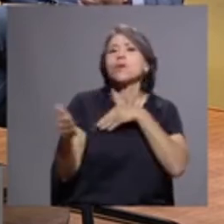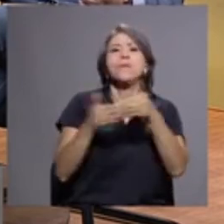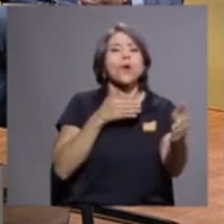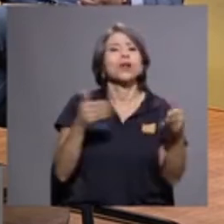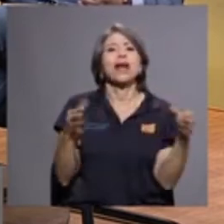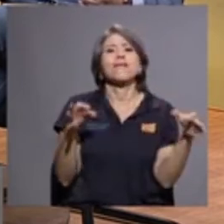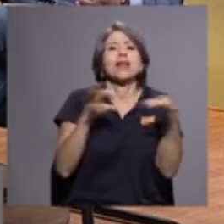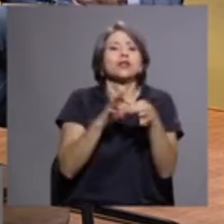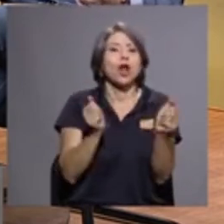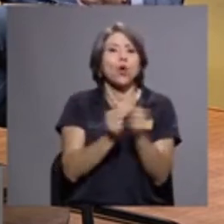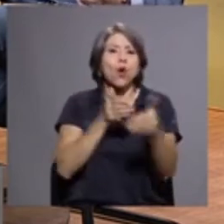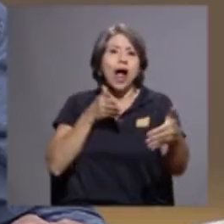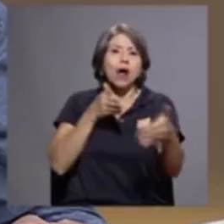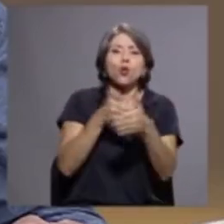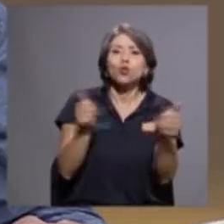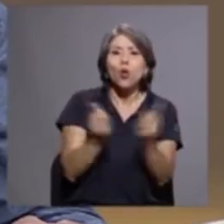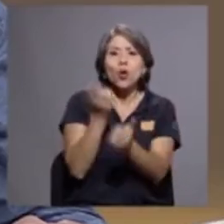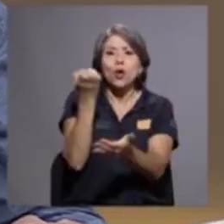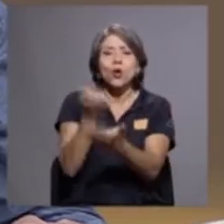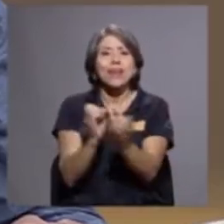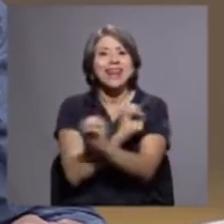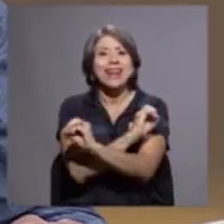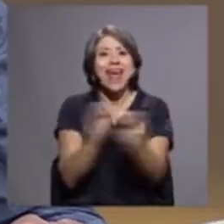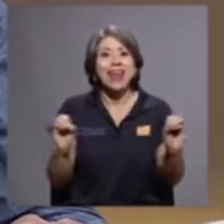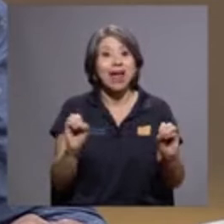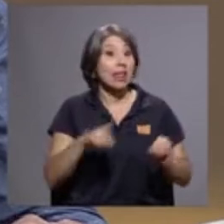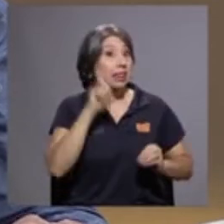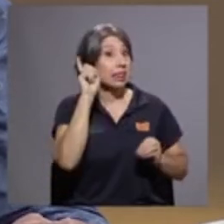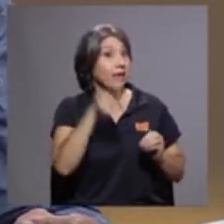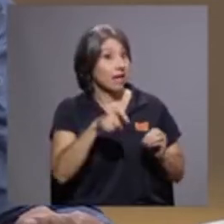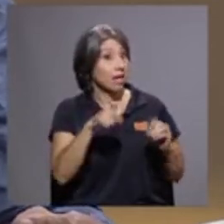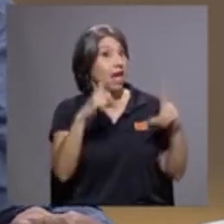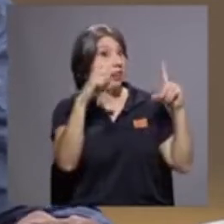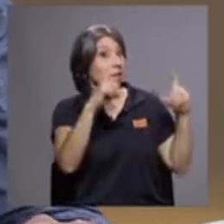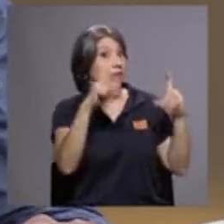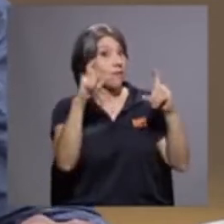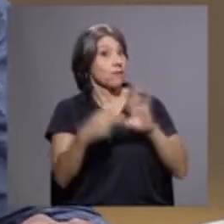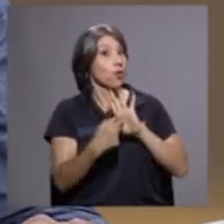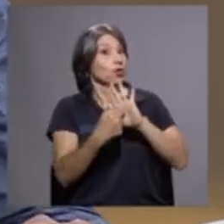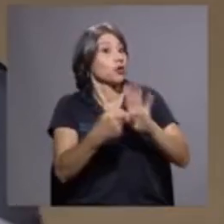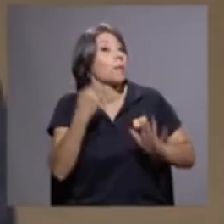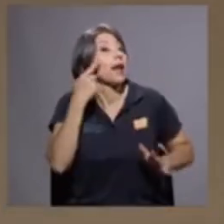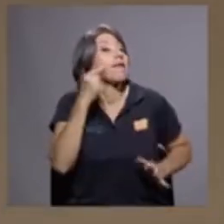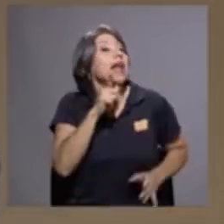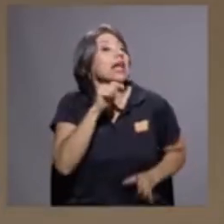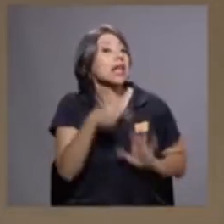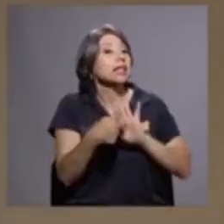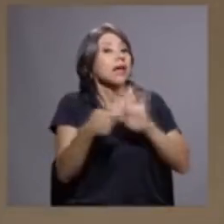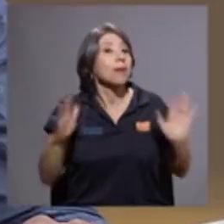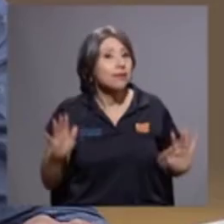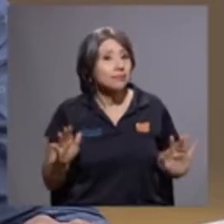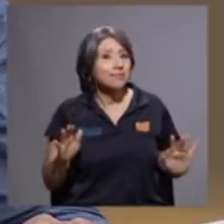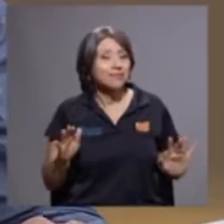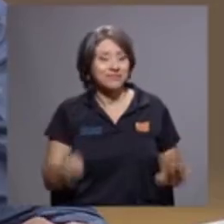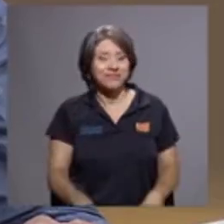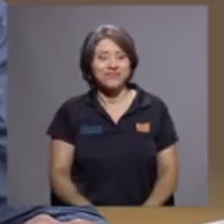económico, si tiene que ver con Esas fotos se deberían de circular para ver a quienes queman, ¿verdad? Siga, perdóname. Este,